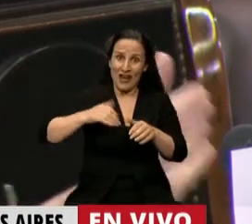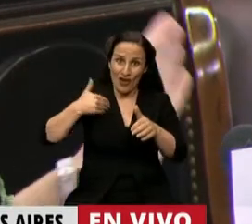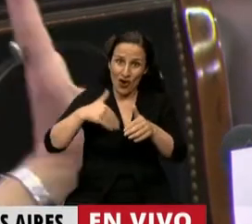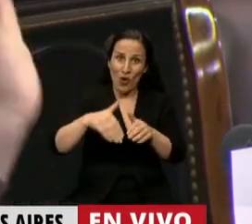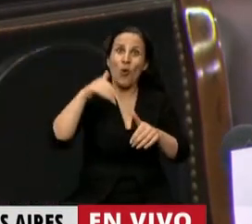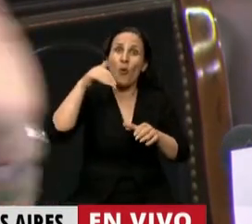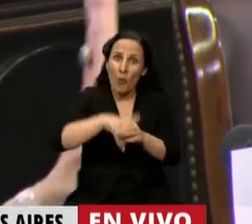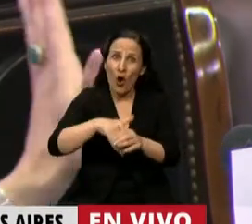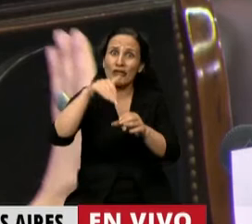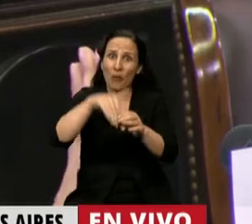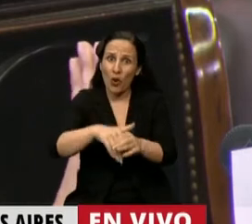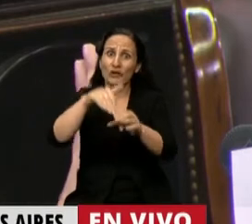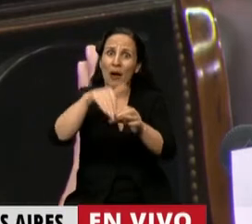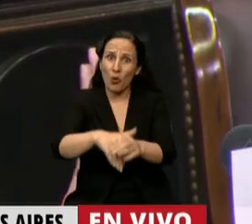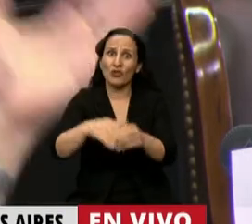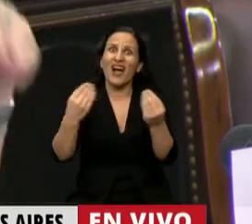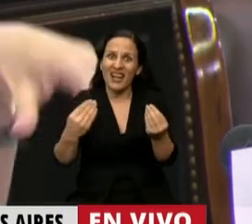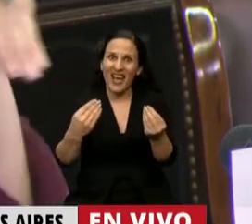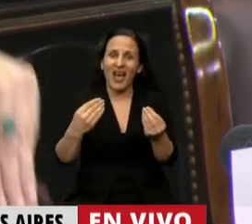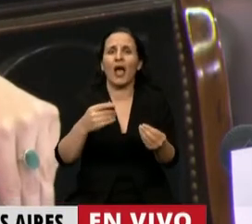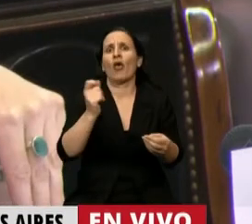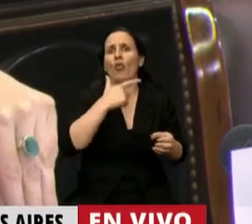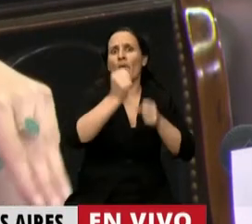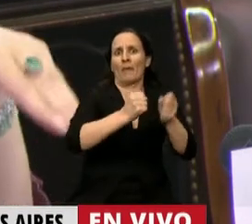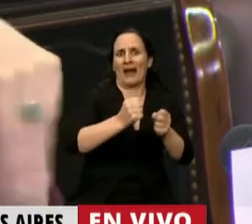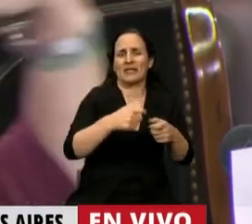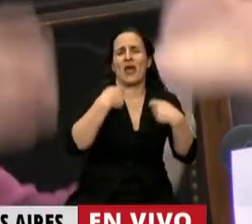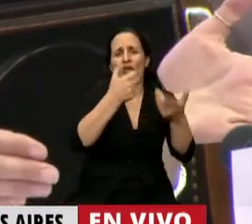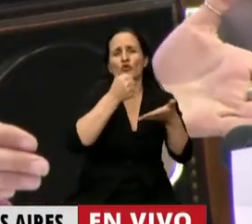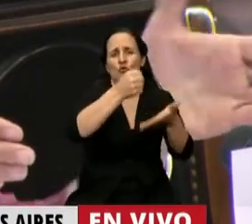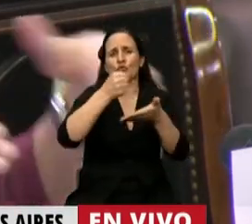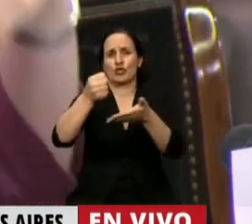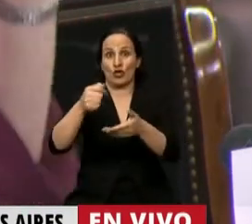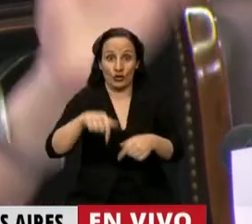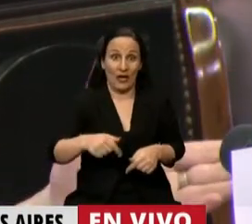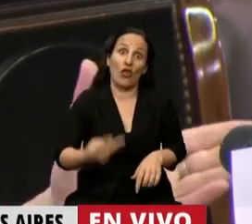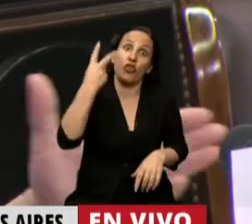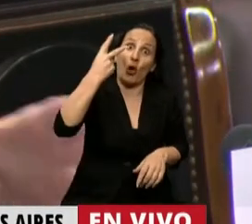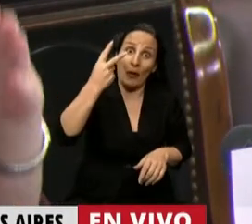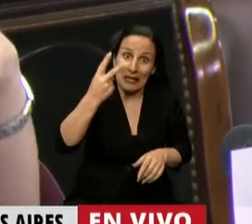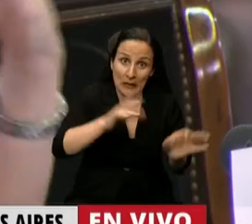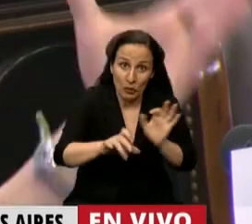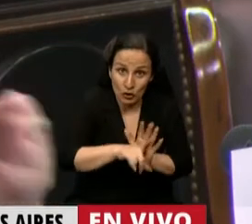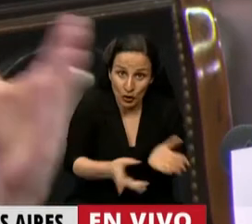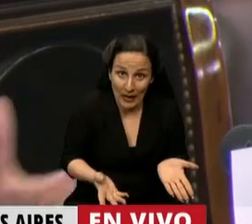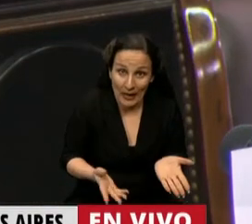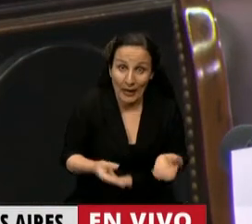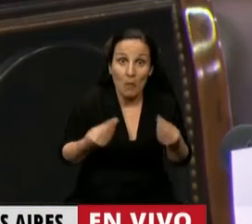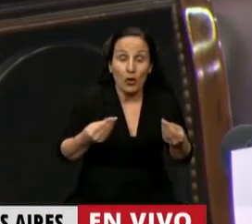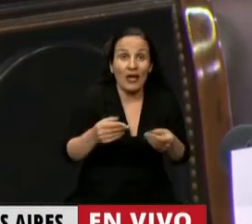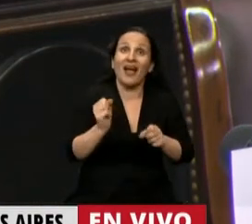subsidios a todo tipo de patronales. En algunos casos, como esta ley, dos veces, porque como en el medio